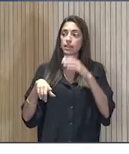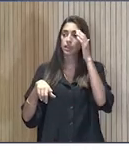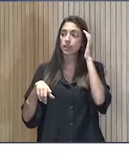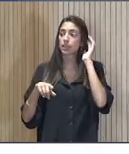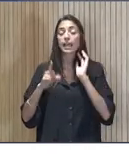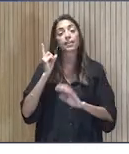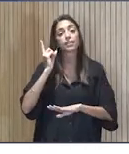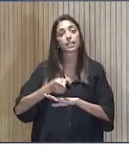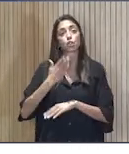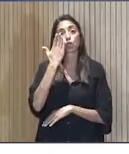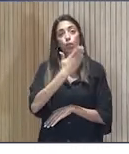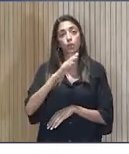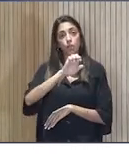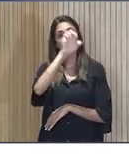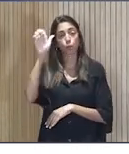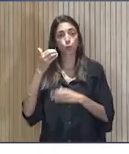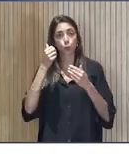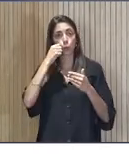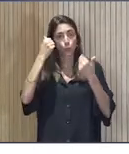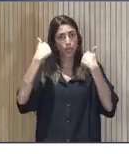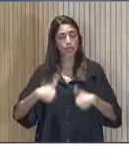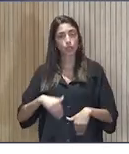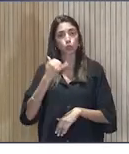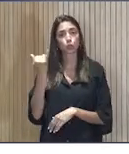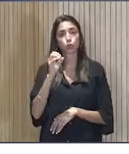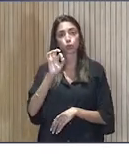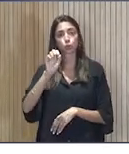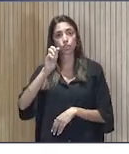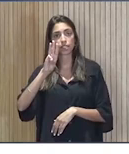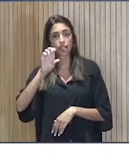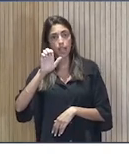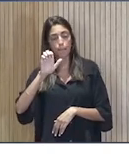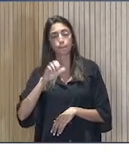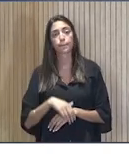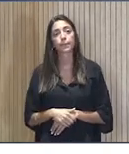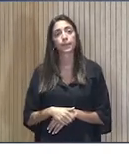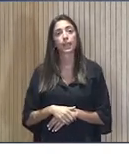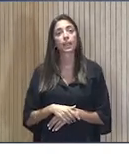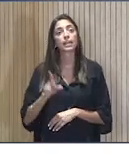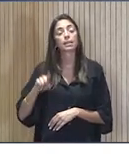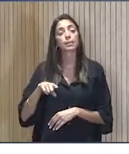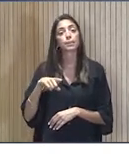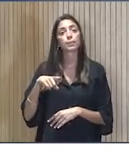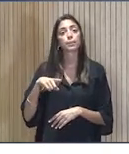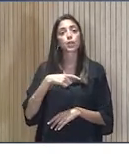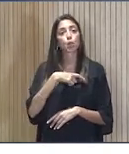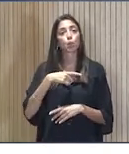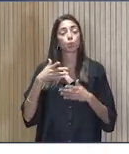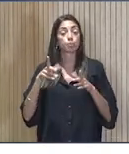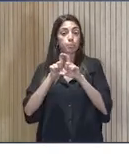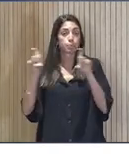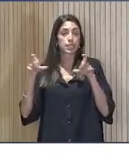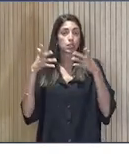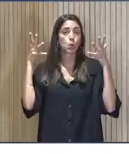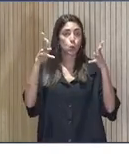Director de la Escuela Europea de Humanidades, Josep Ramoneda. La presidenta de la Asociación Española de Empresas de Consultoría, Elena